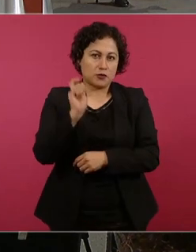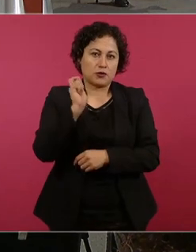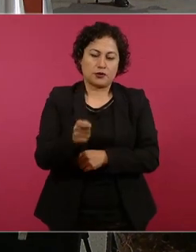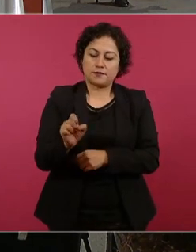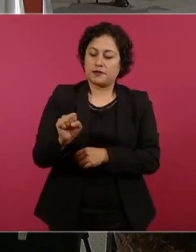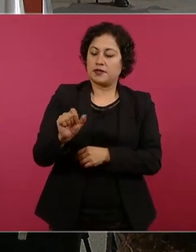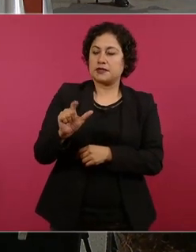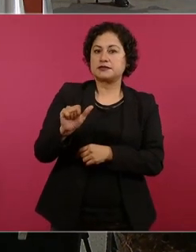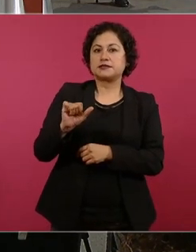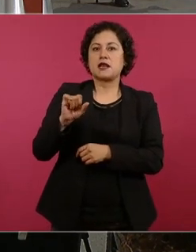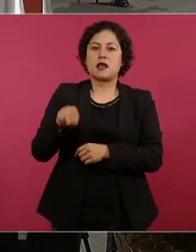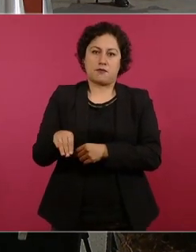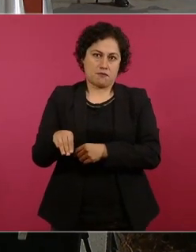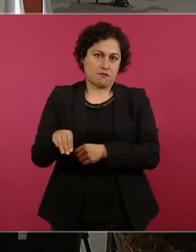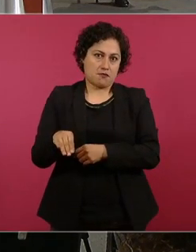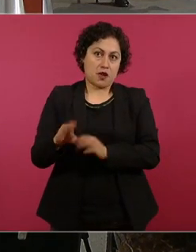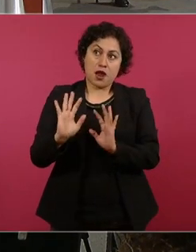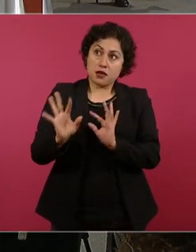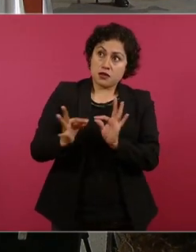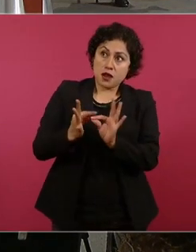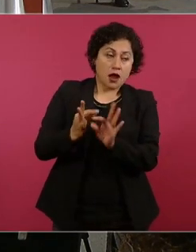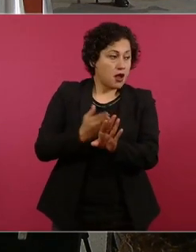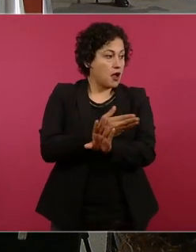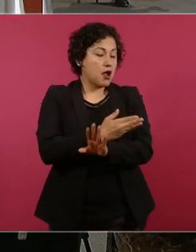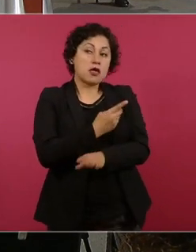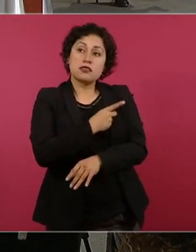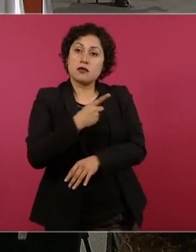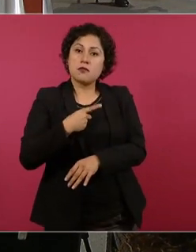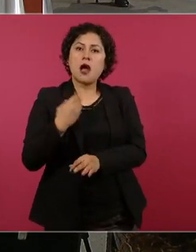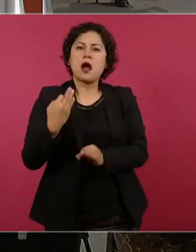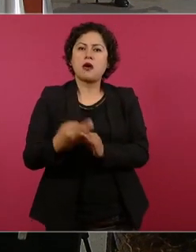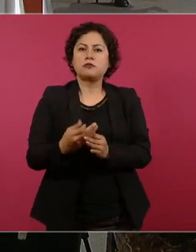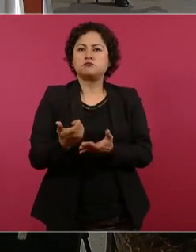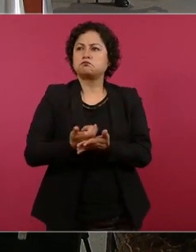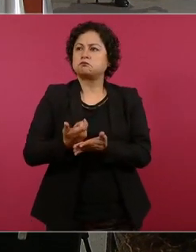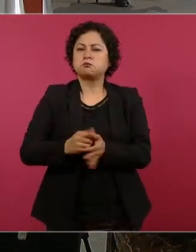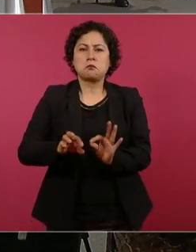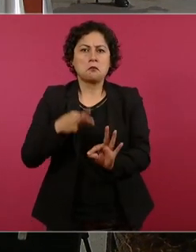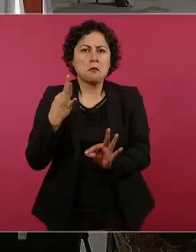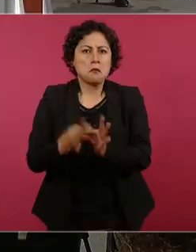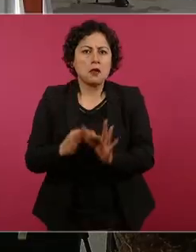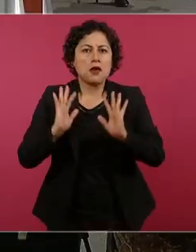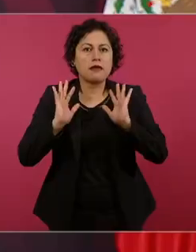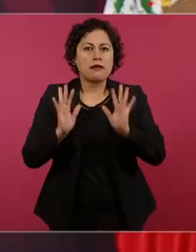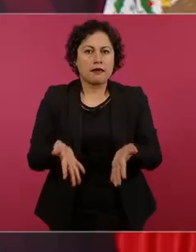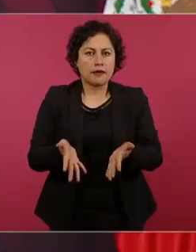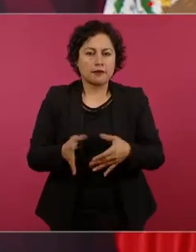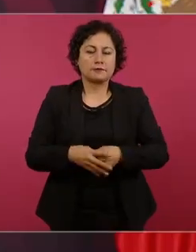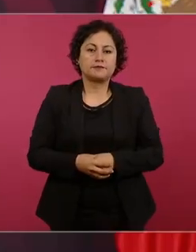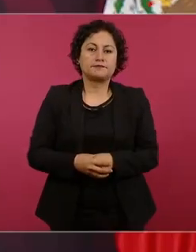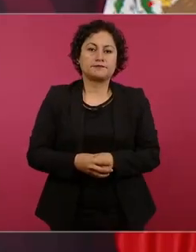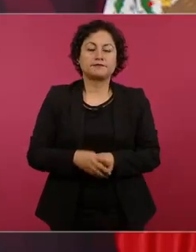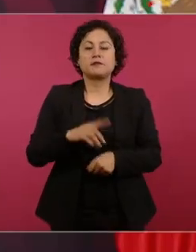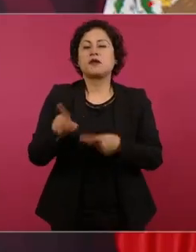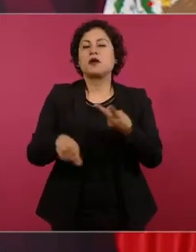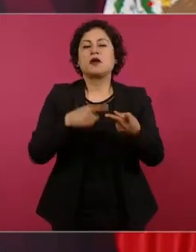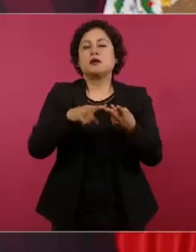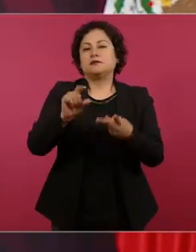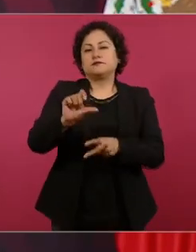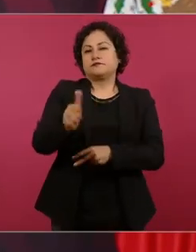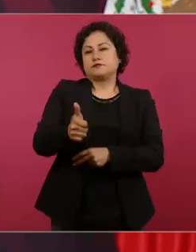está al corriente el señor